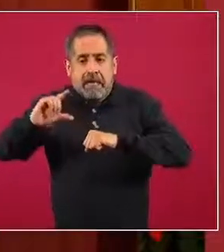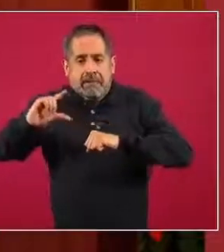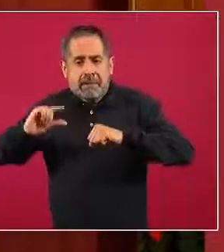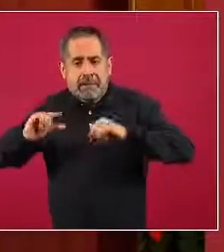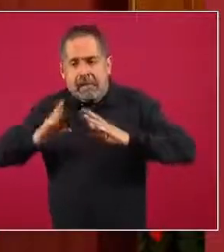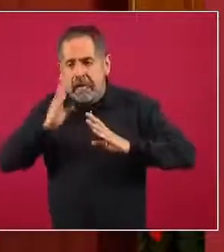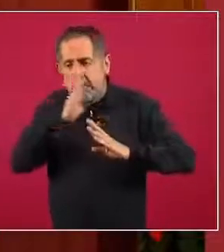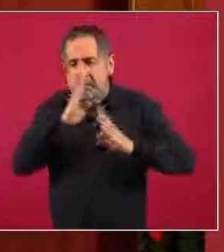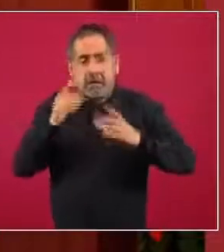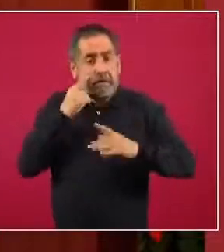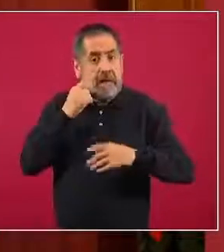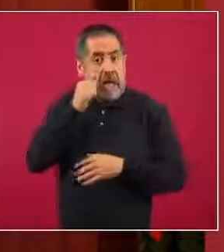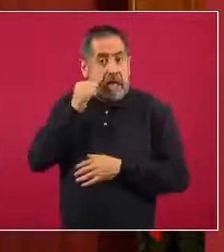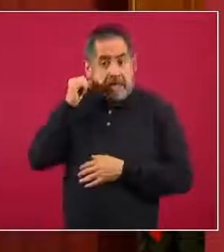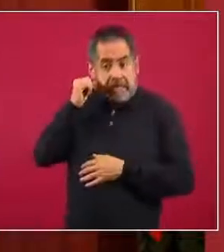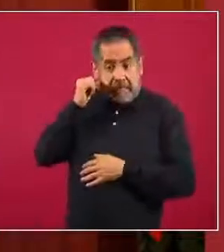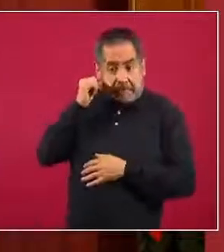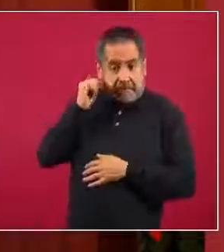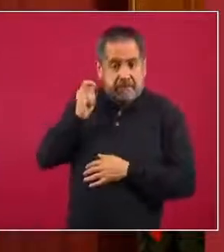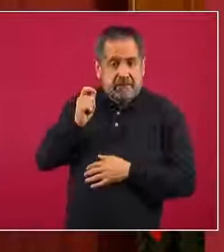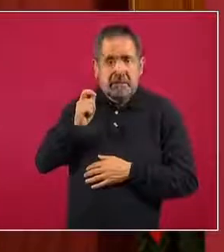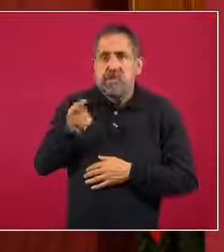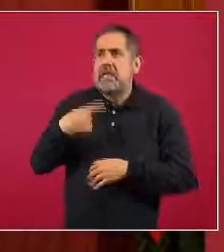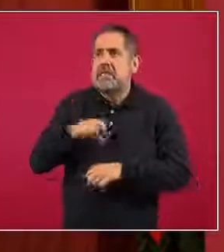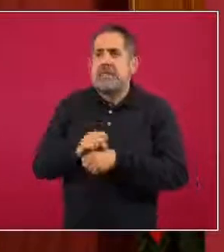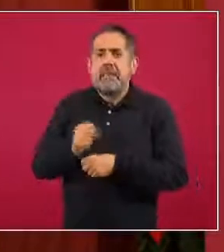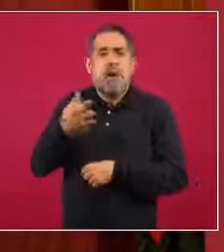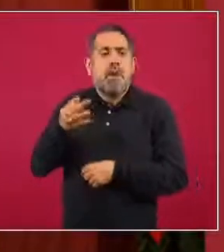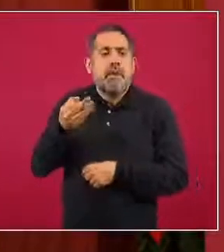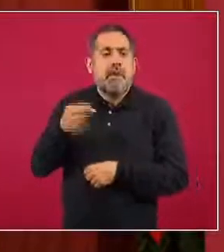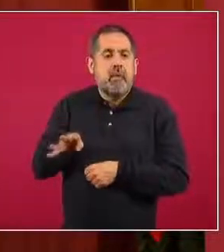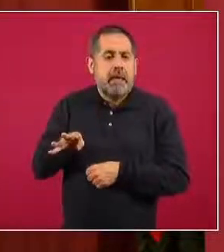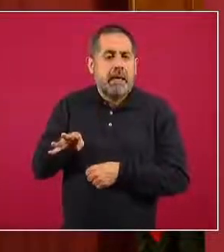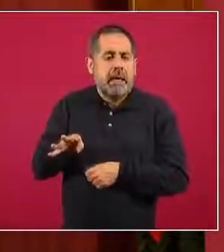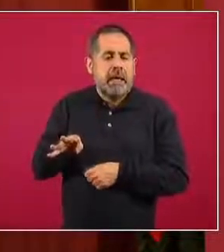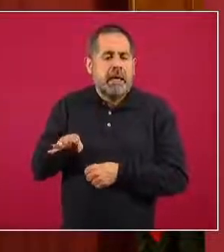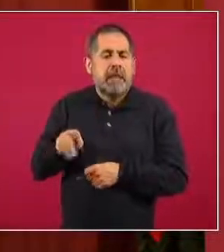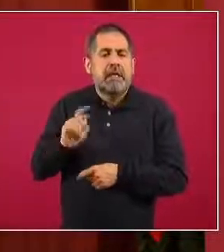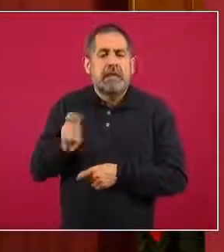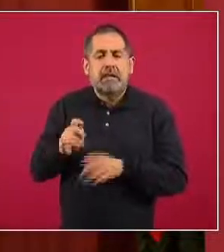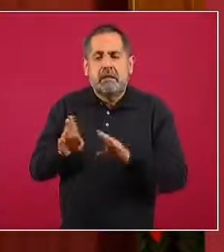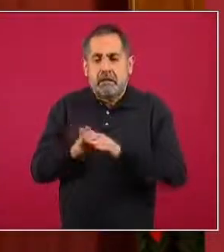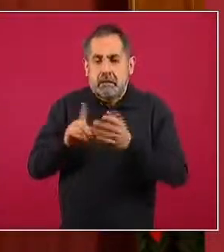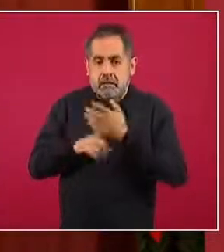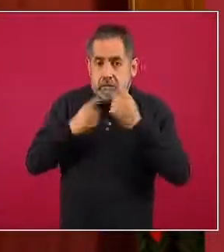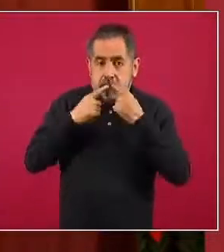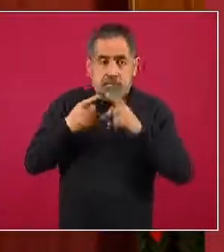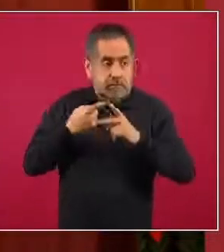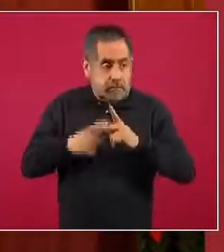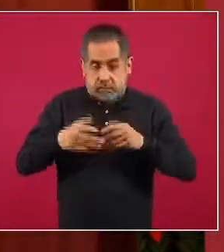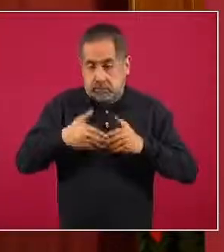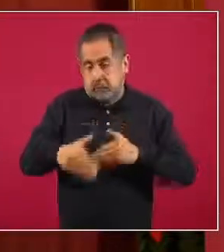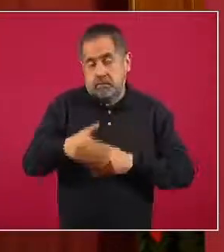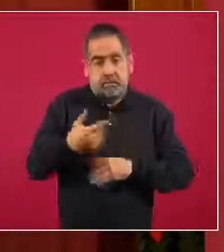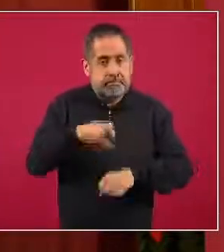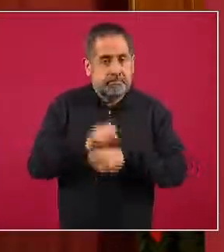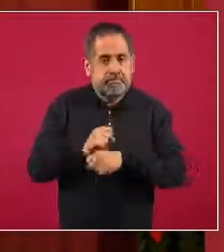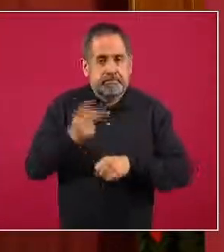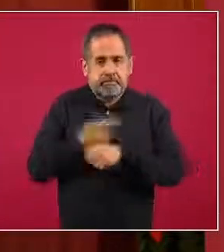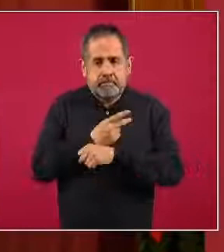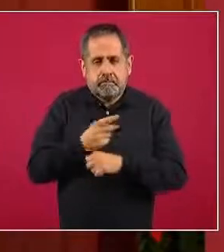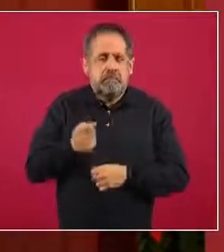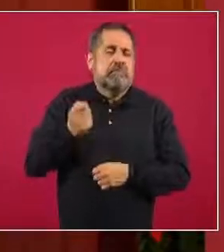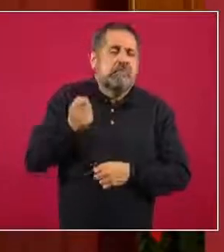ayer abrimos la gráfica de la semana 49 precisamente y para efectos del arranque de esta semana, pues bueno, vemos esta